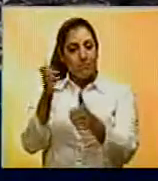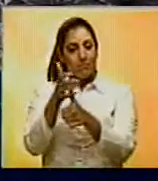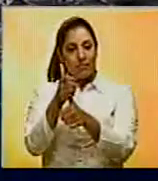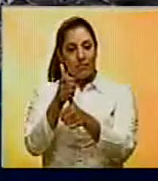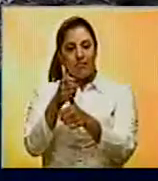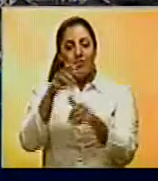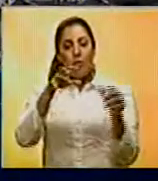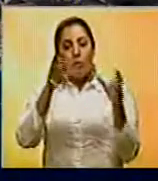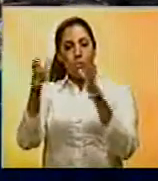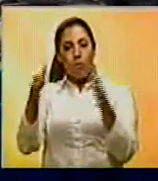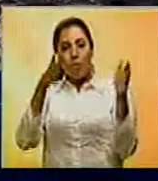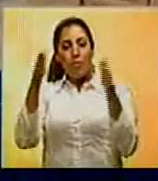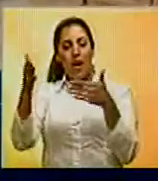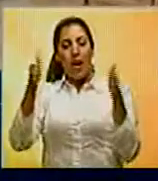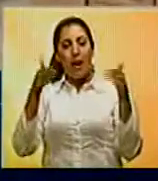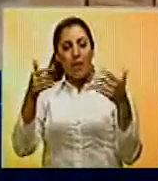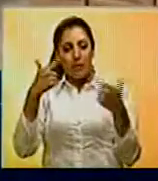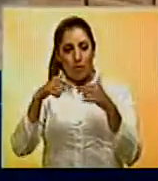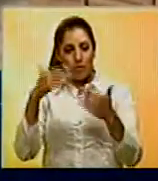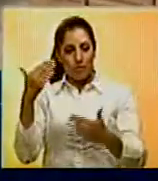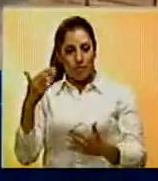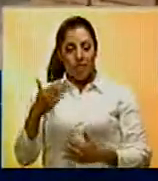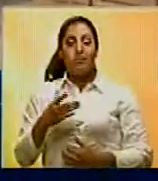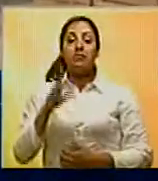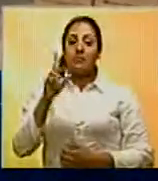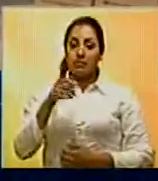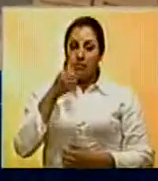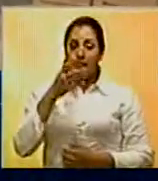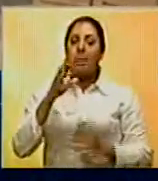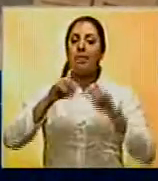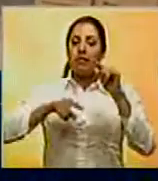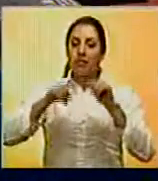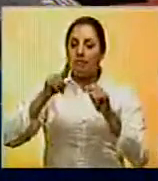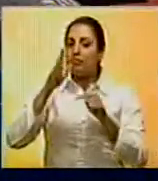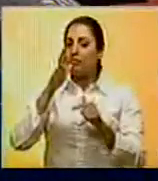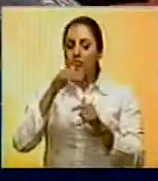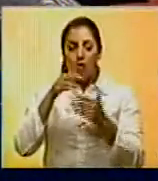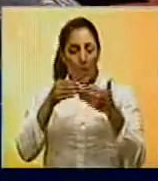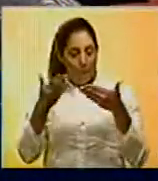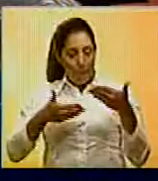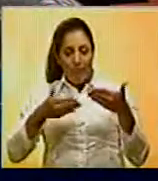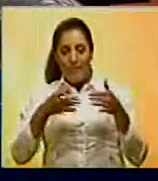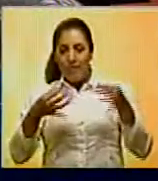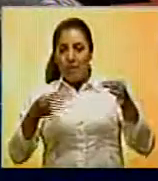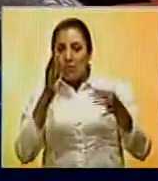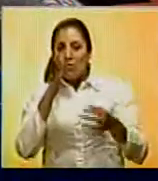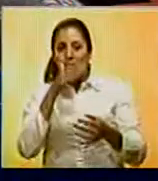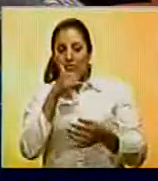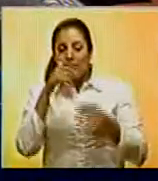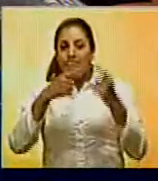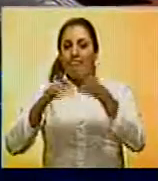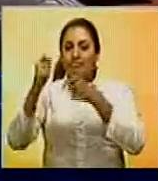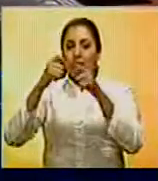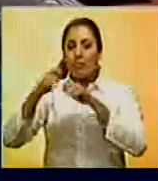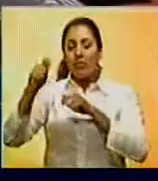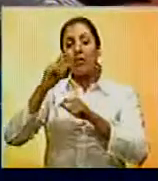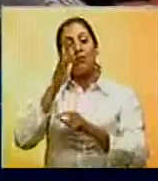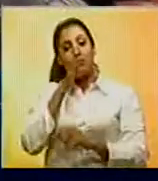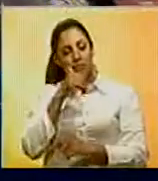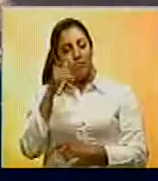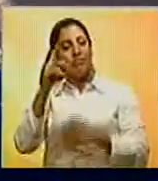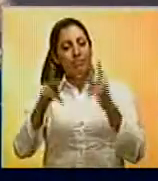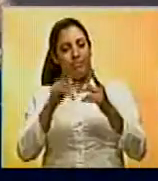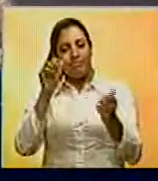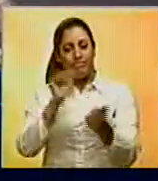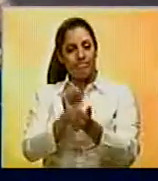la descarga de un camión en el referido sector. Precisaron que la mercancía carecía de la documentación requerida para su importación, por lo que se